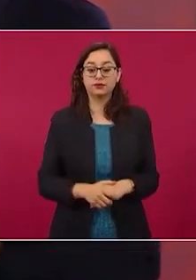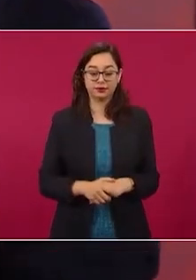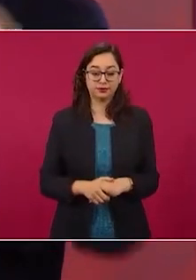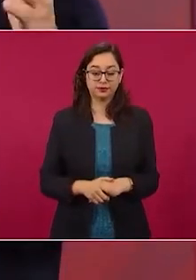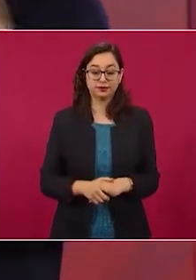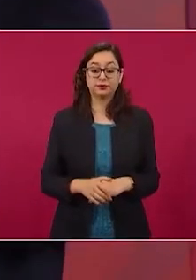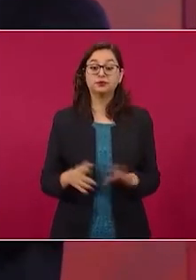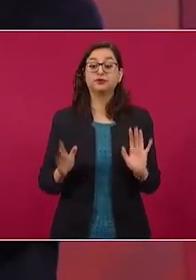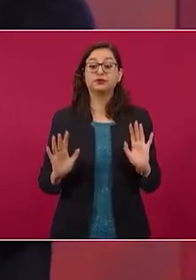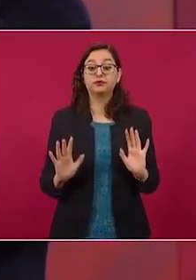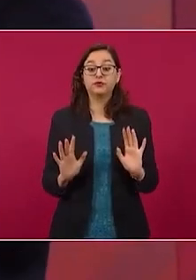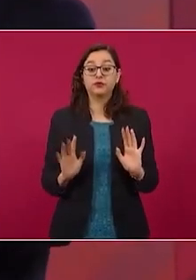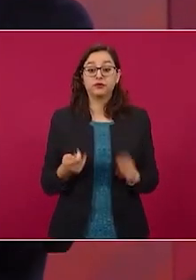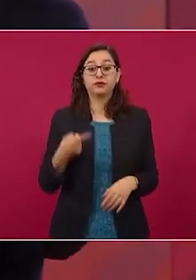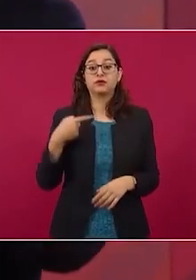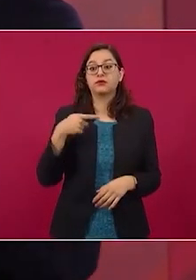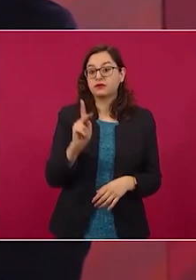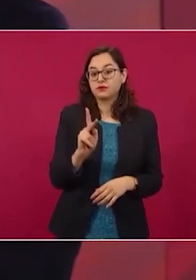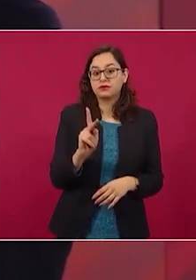alternancia,